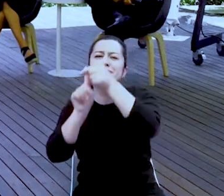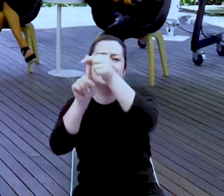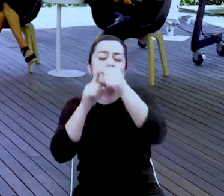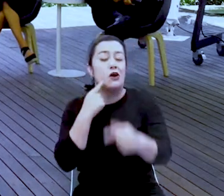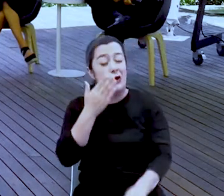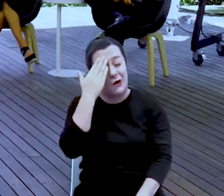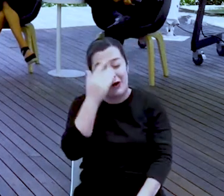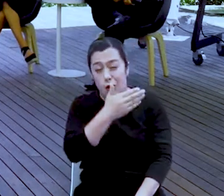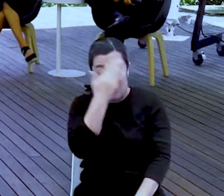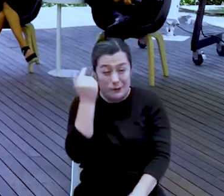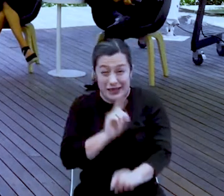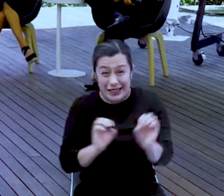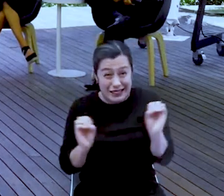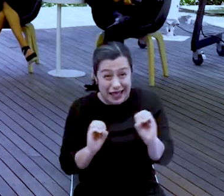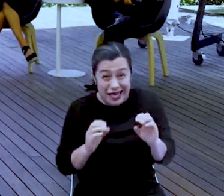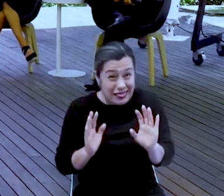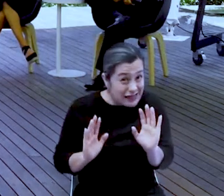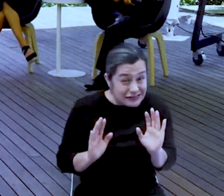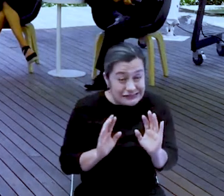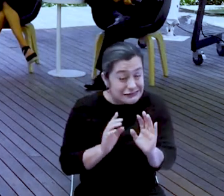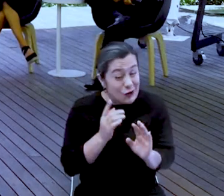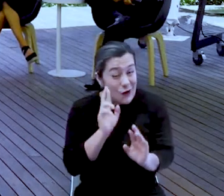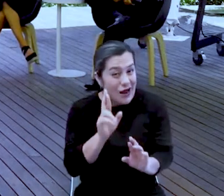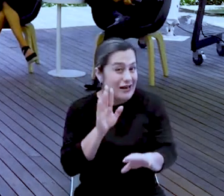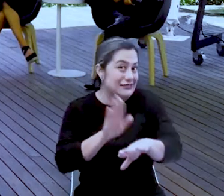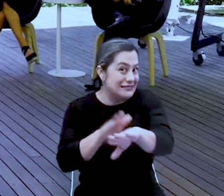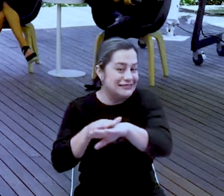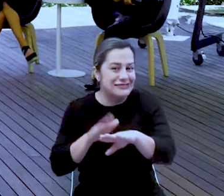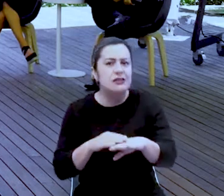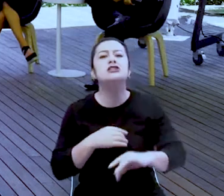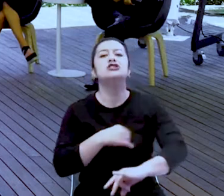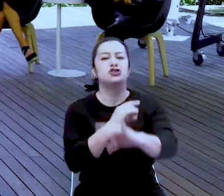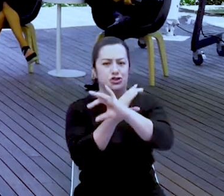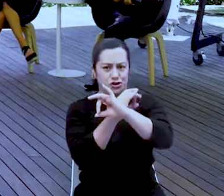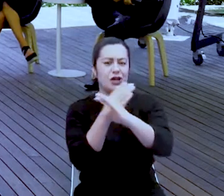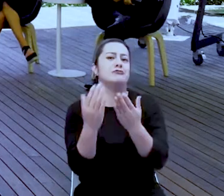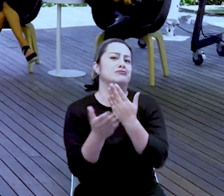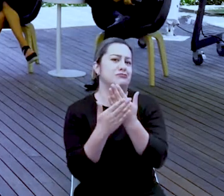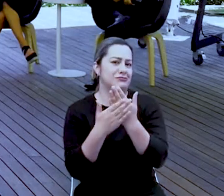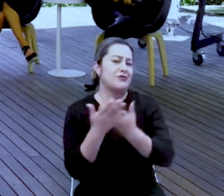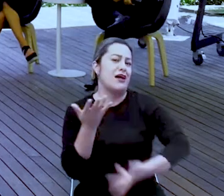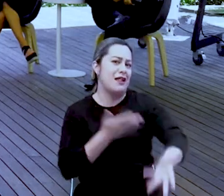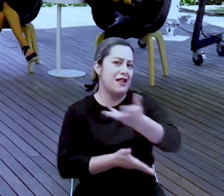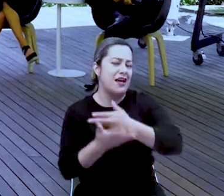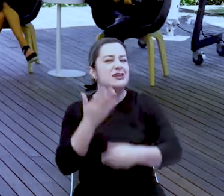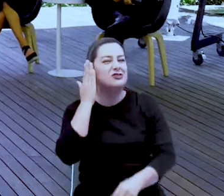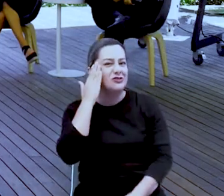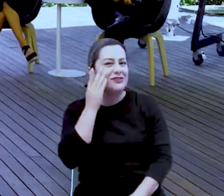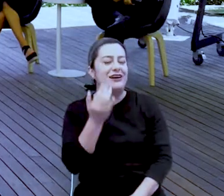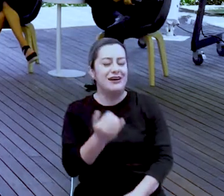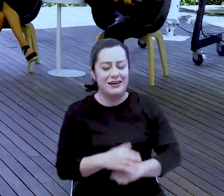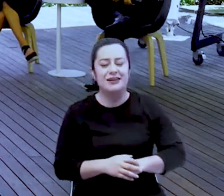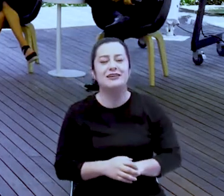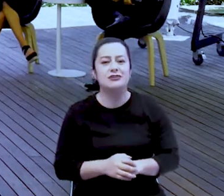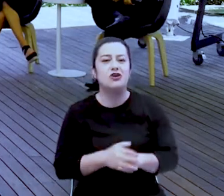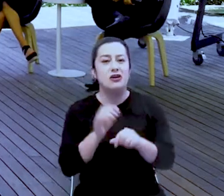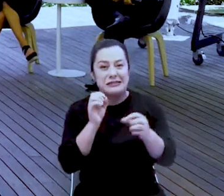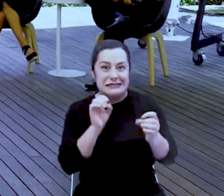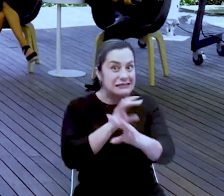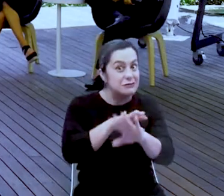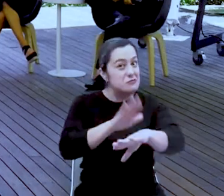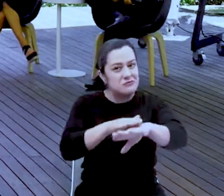a ninguno de ellos. Tenemos un chat donde todo el día conversamos. Y sé que allí estábamos mandando hoy buena energía,